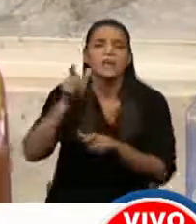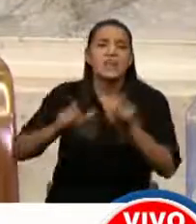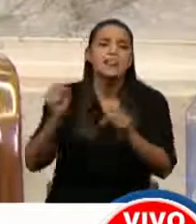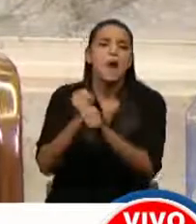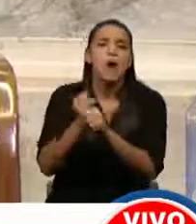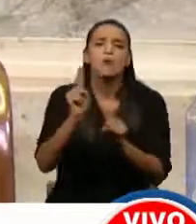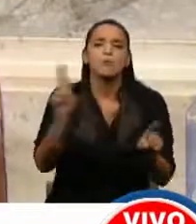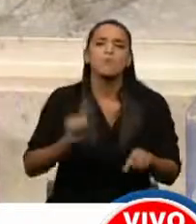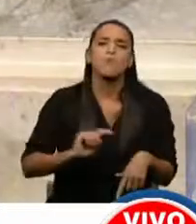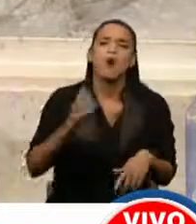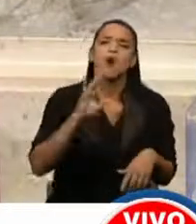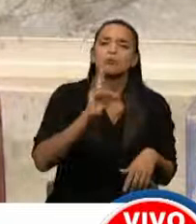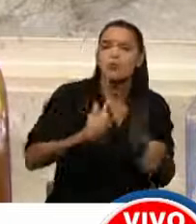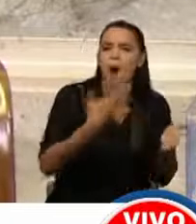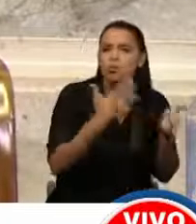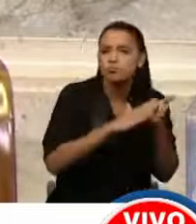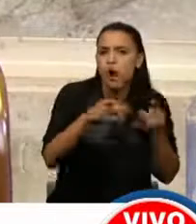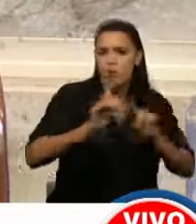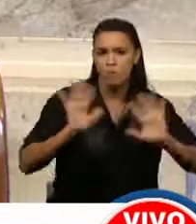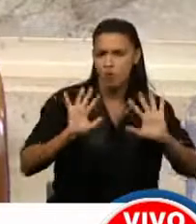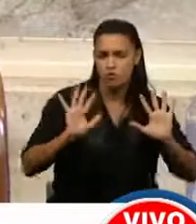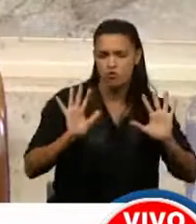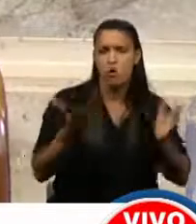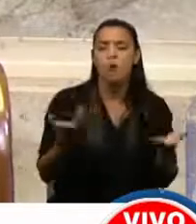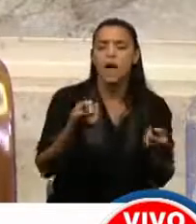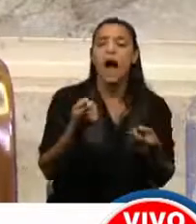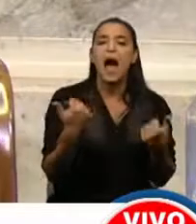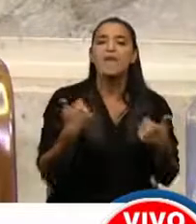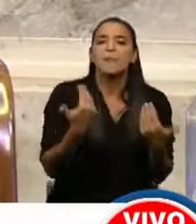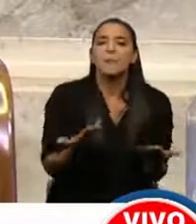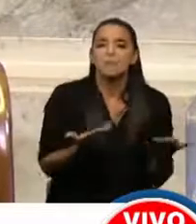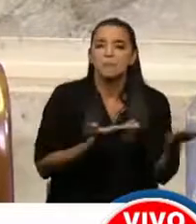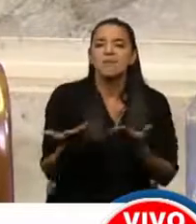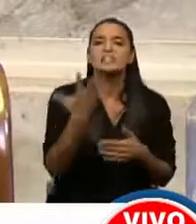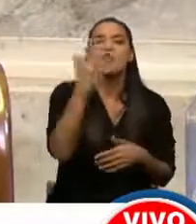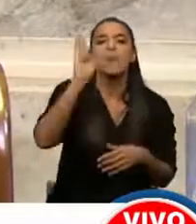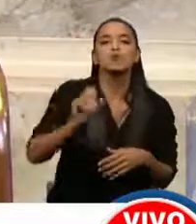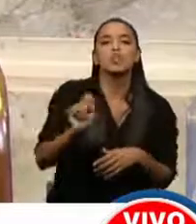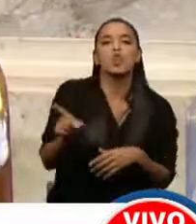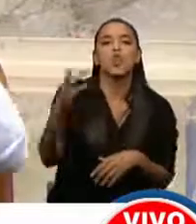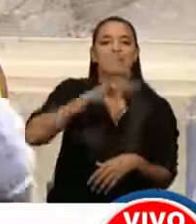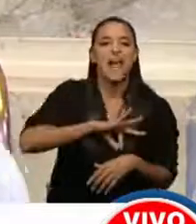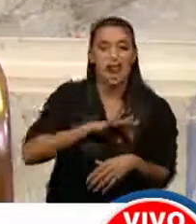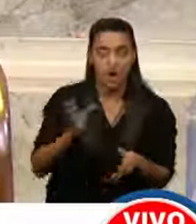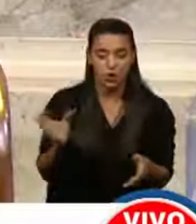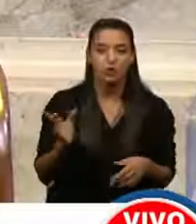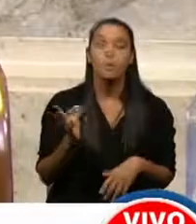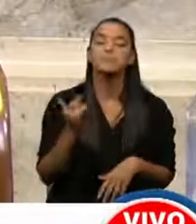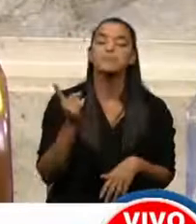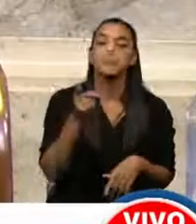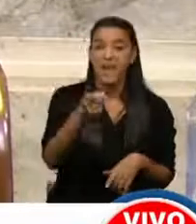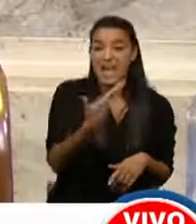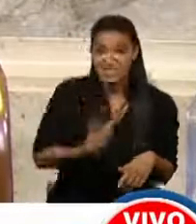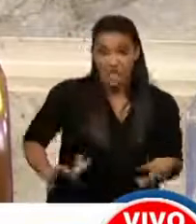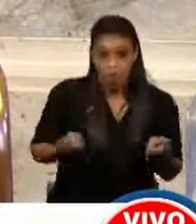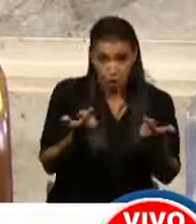porque no incluye autónomos y otros, pueda llegar a tener una ventaja de hasta un 5% de su salario. Ahora, por el otro lado, esto es lo que el